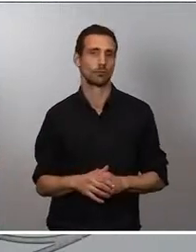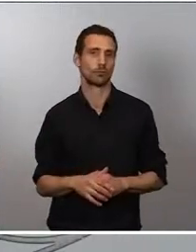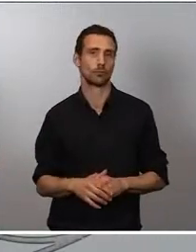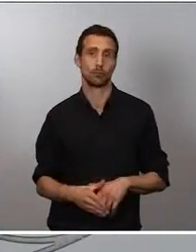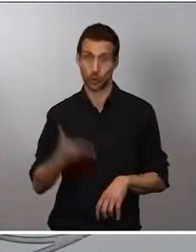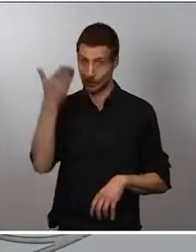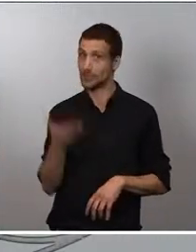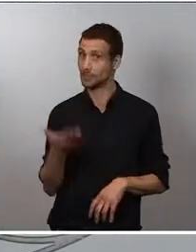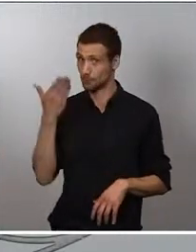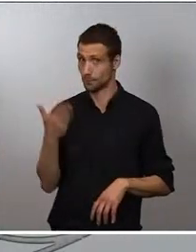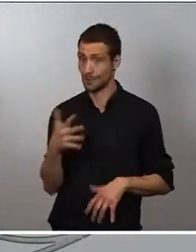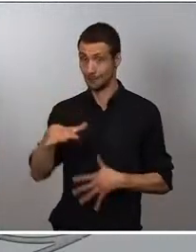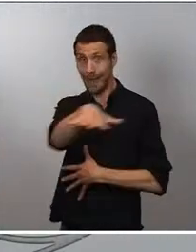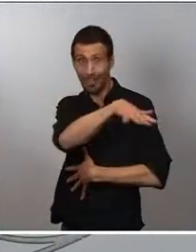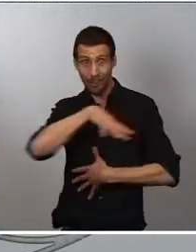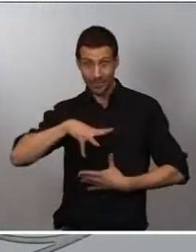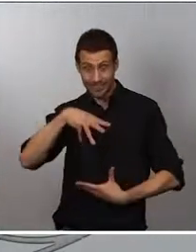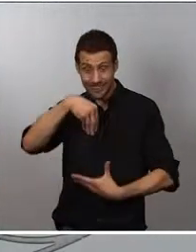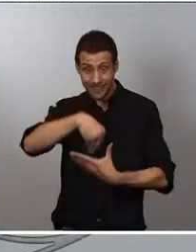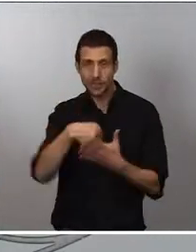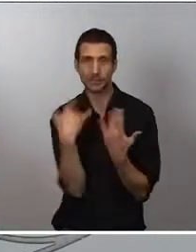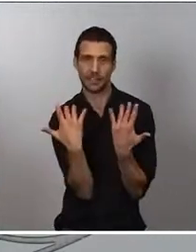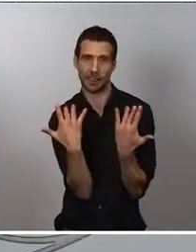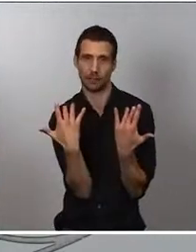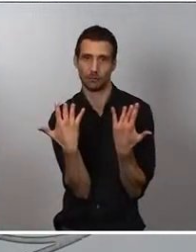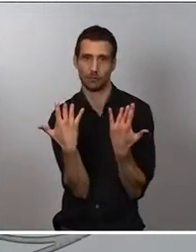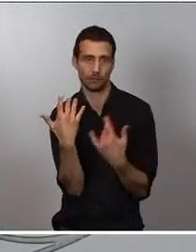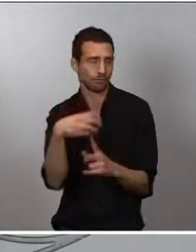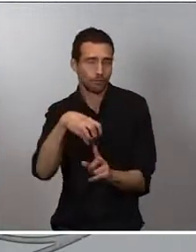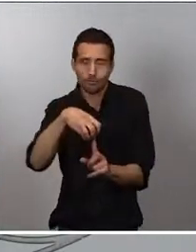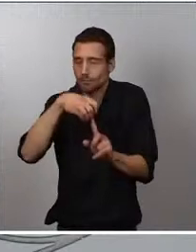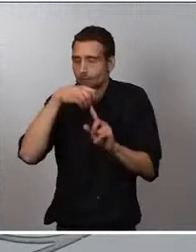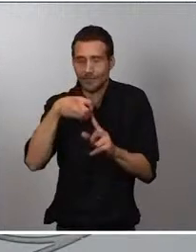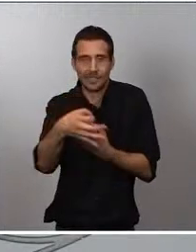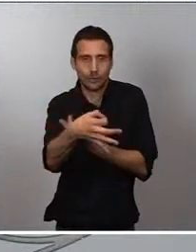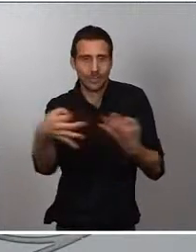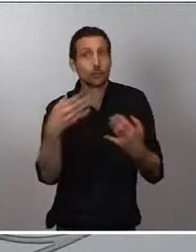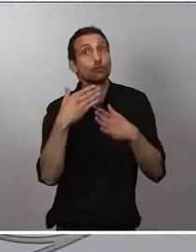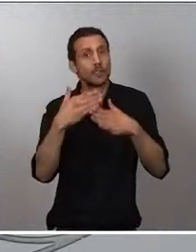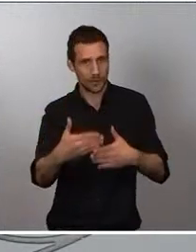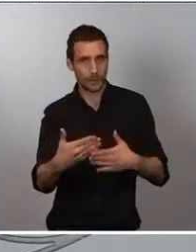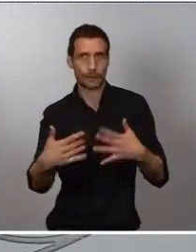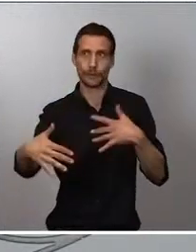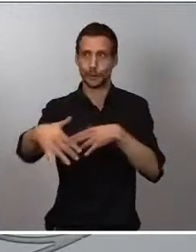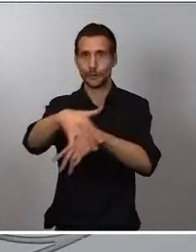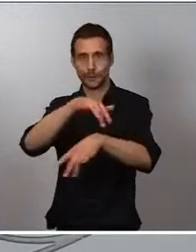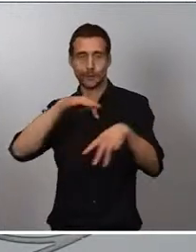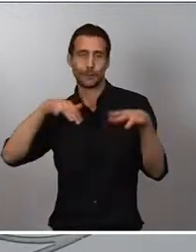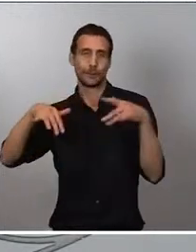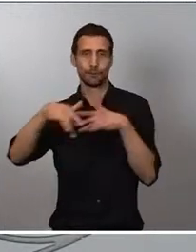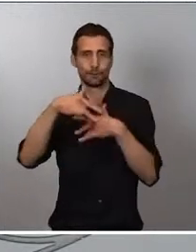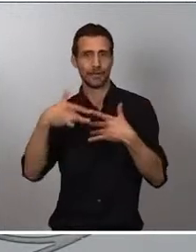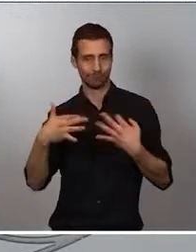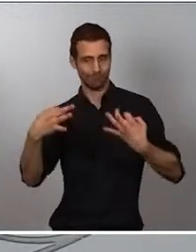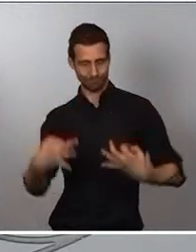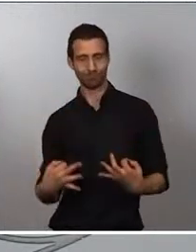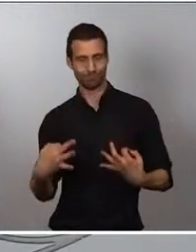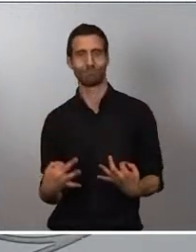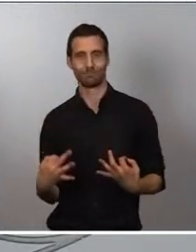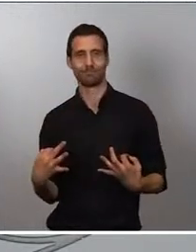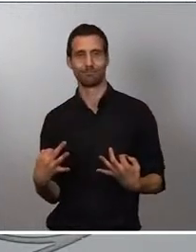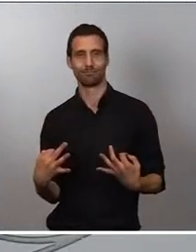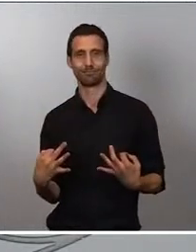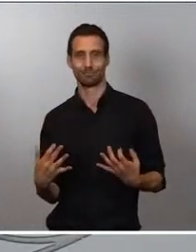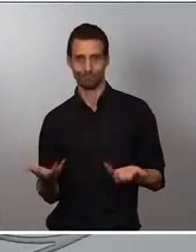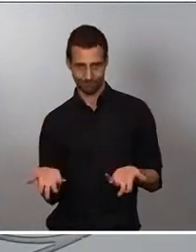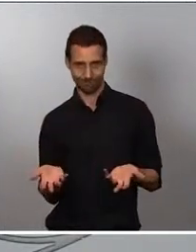de los espacios interiores, una ventilación adecuada y suficiente para garantizar las medidas de seguridad en el